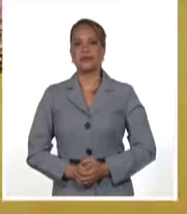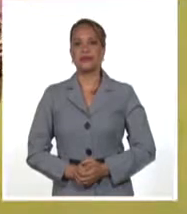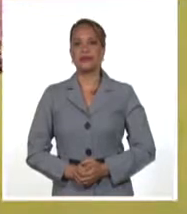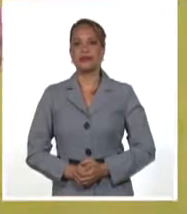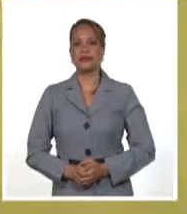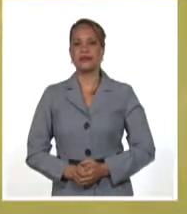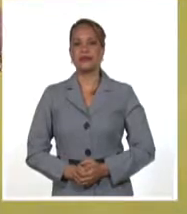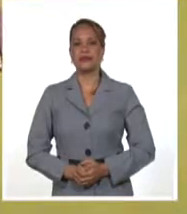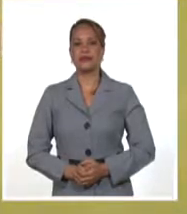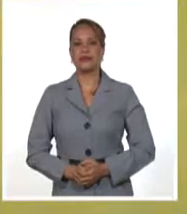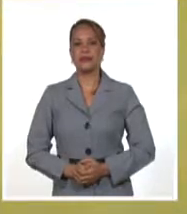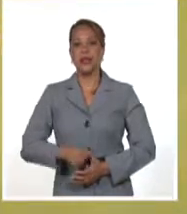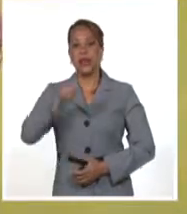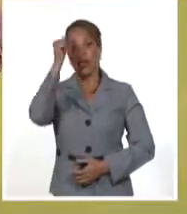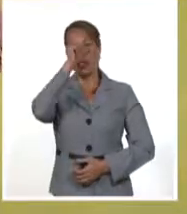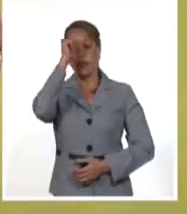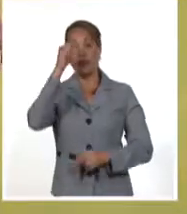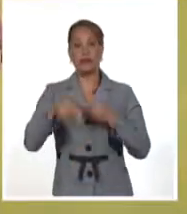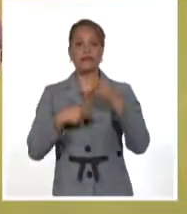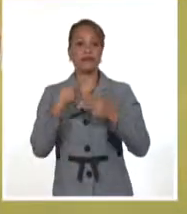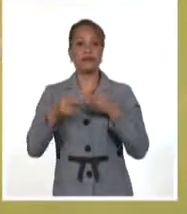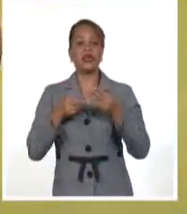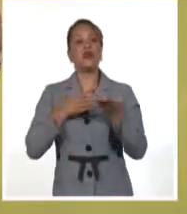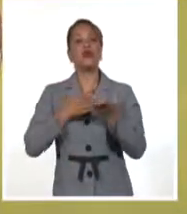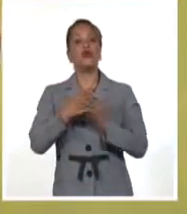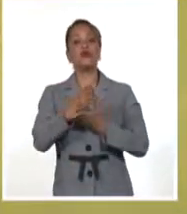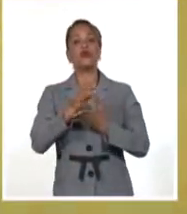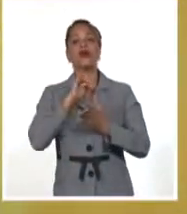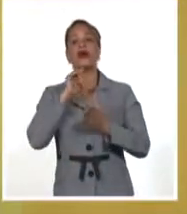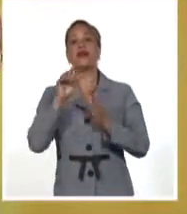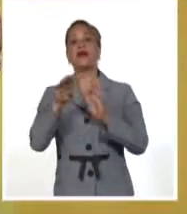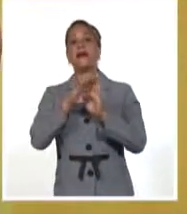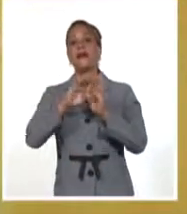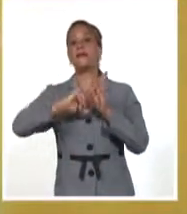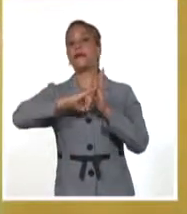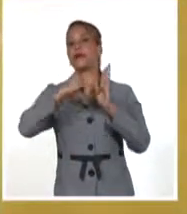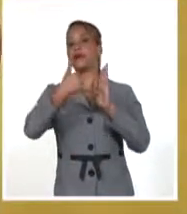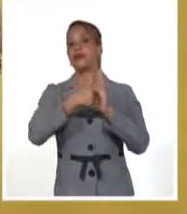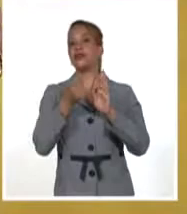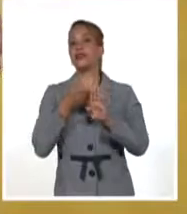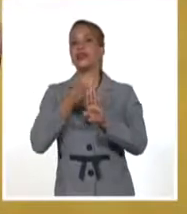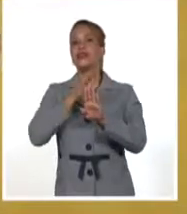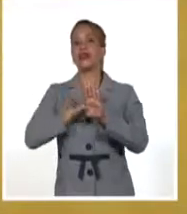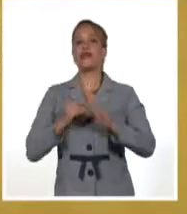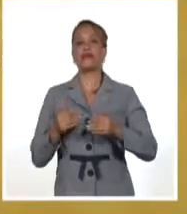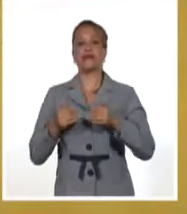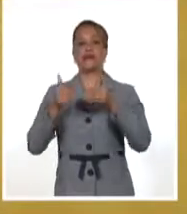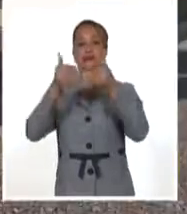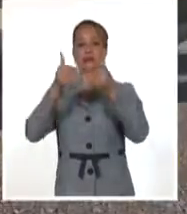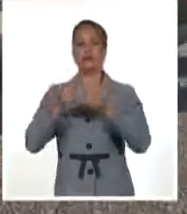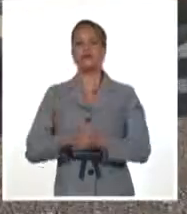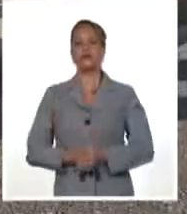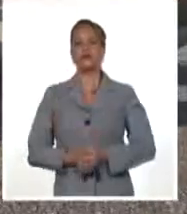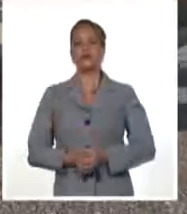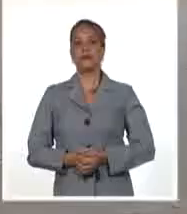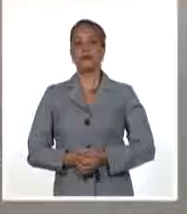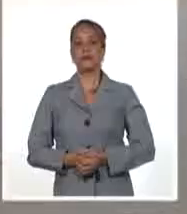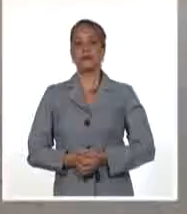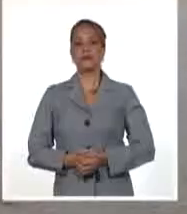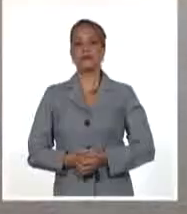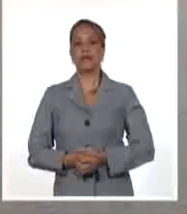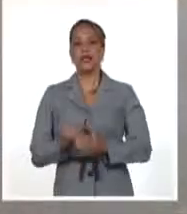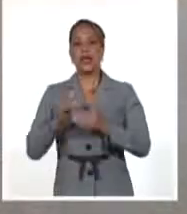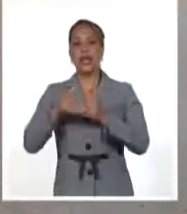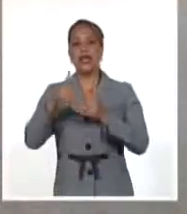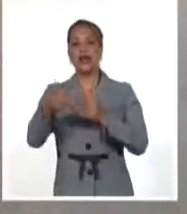Y este domingo tuvo lugar la continuación del proyecto Detrás del Muro de la decimocuarta Bienal de La Habana. En las afueras del